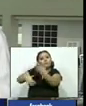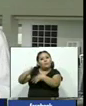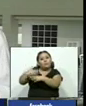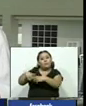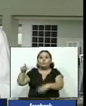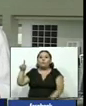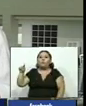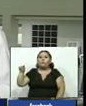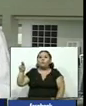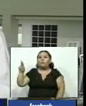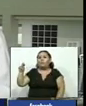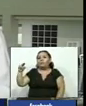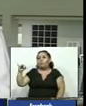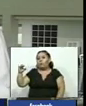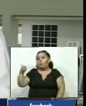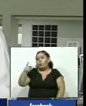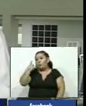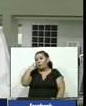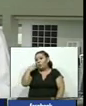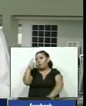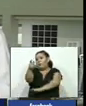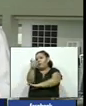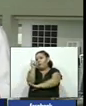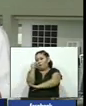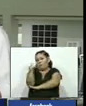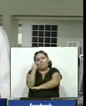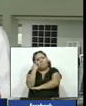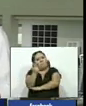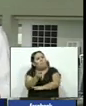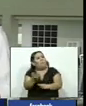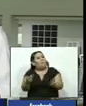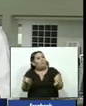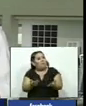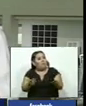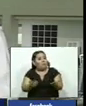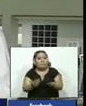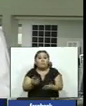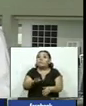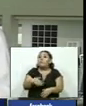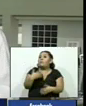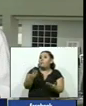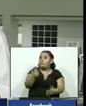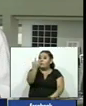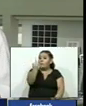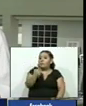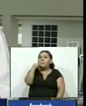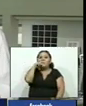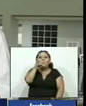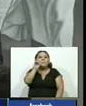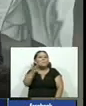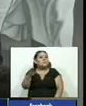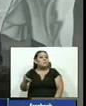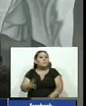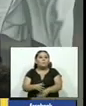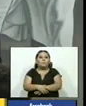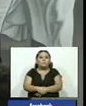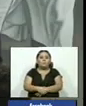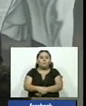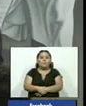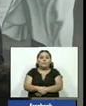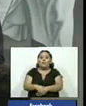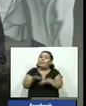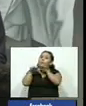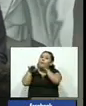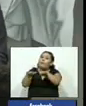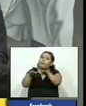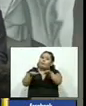Tunco esto en el departamento de la libertad escuchemos parte de las declaraciones de lo que él ha dicho queremos agradecer a